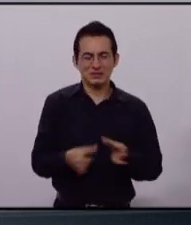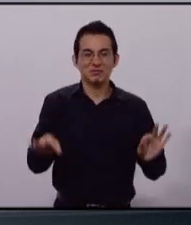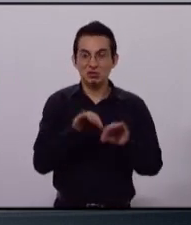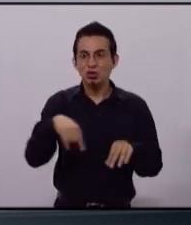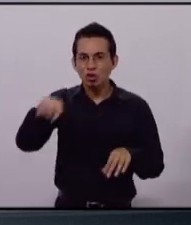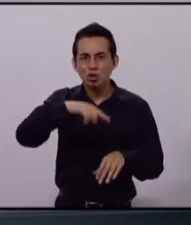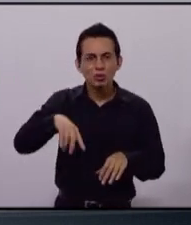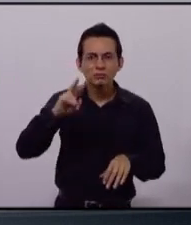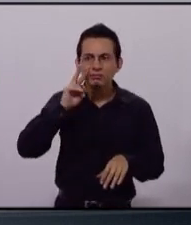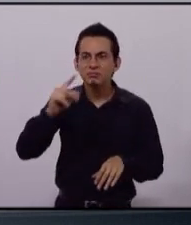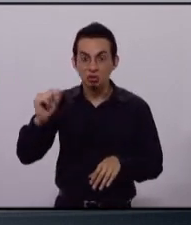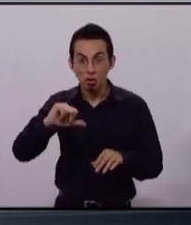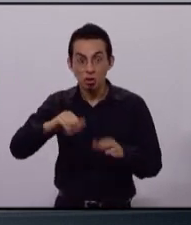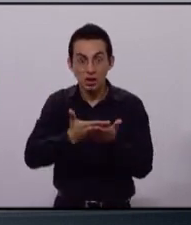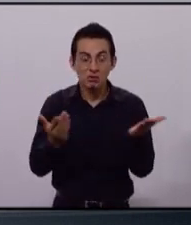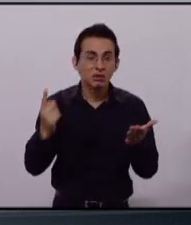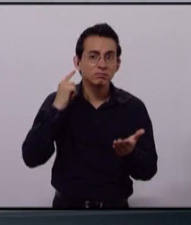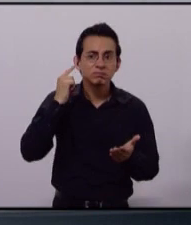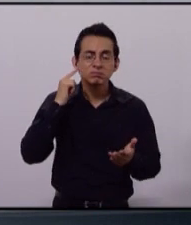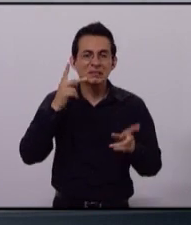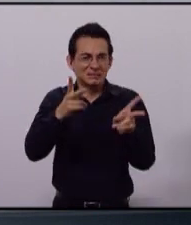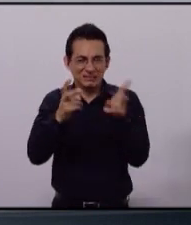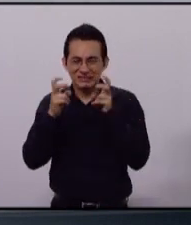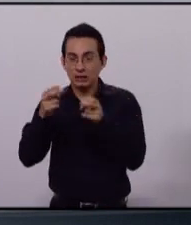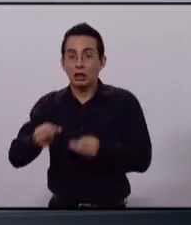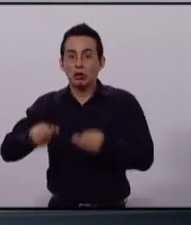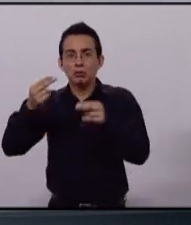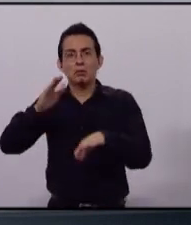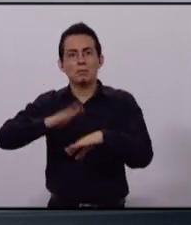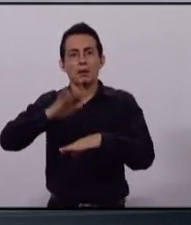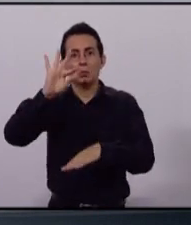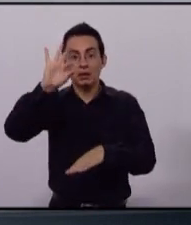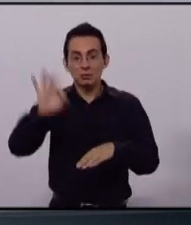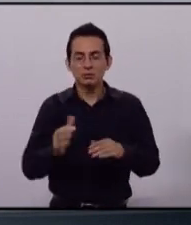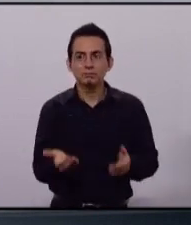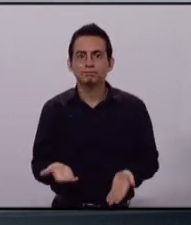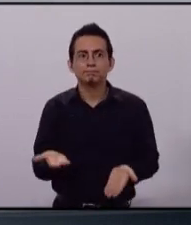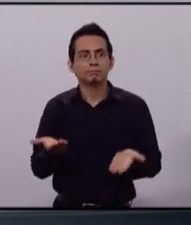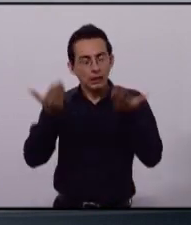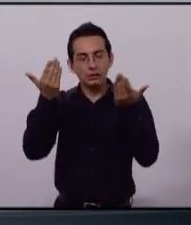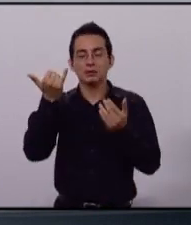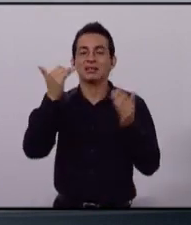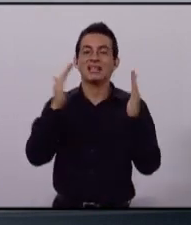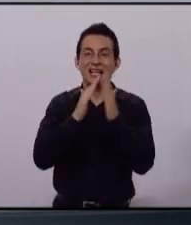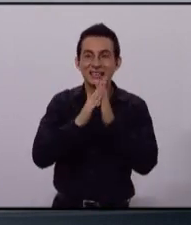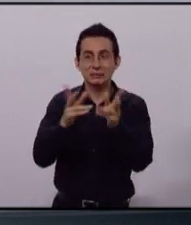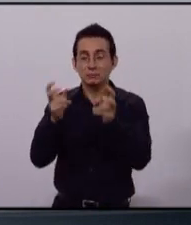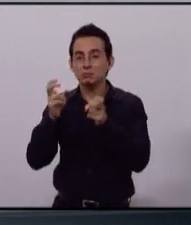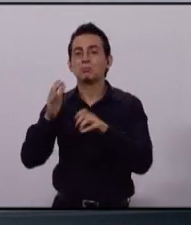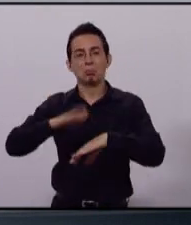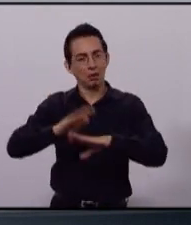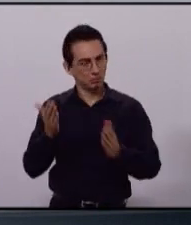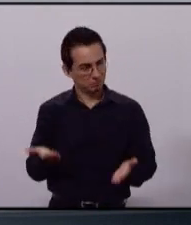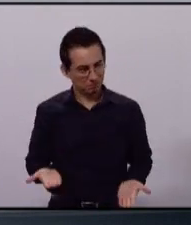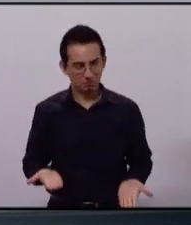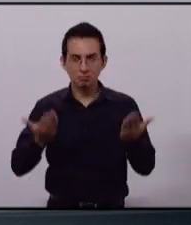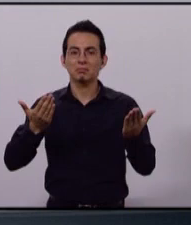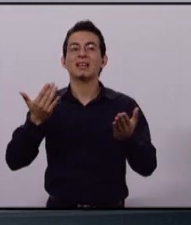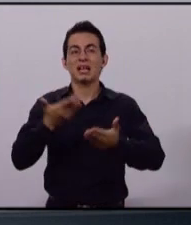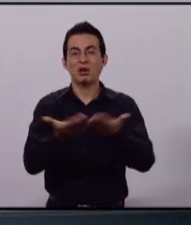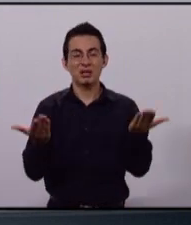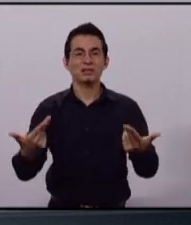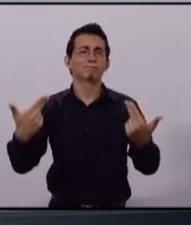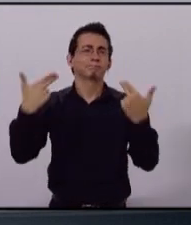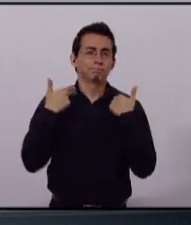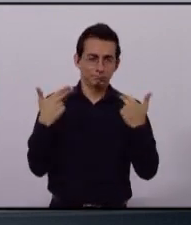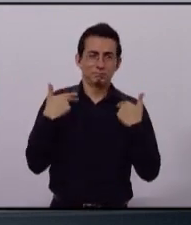negocios ha crecido en más de 40%, al igual que el de casa habitación. El secuestro se ha incrementado